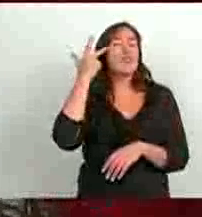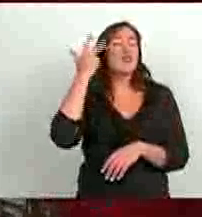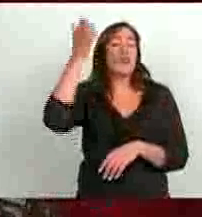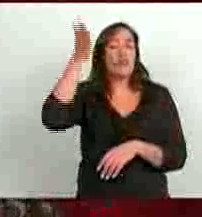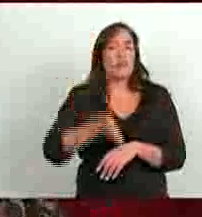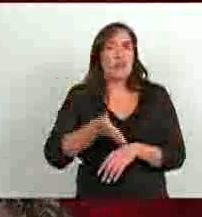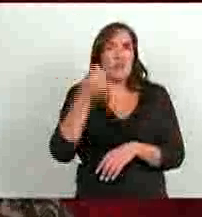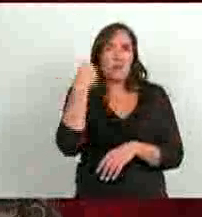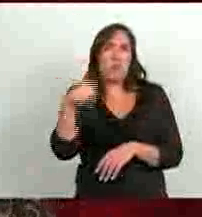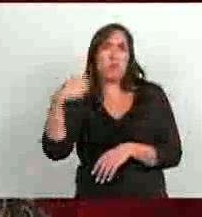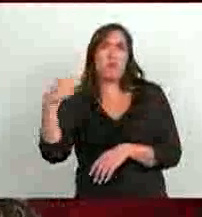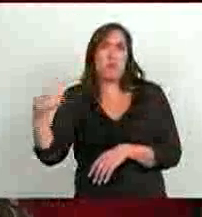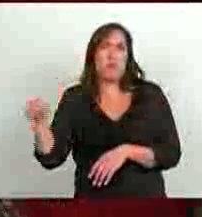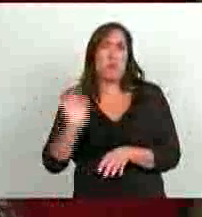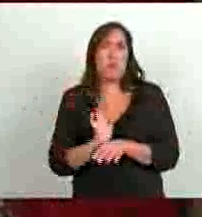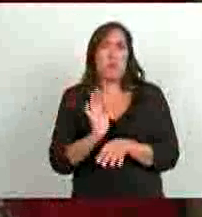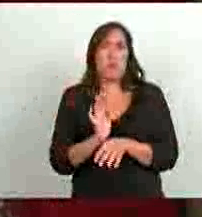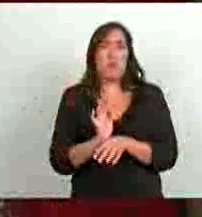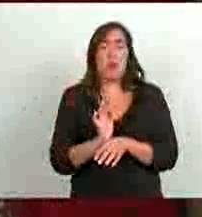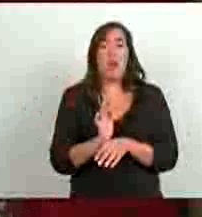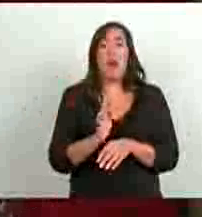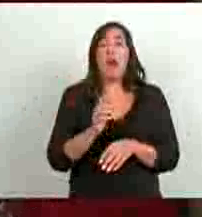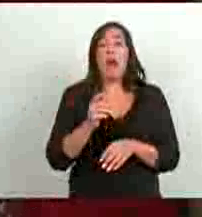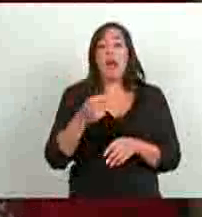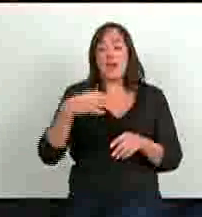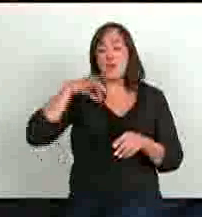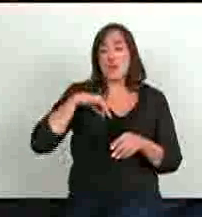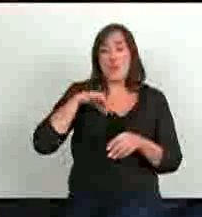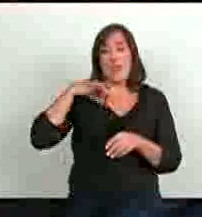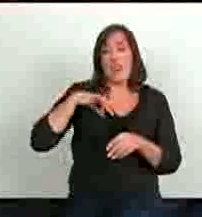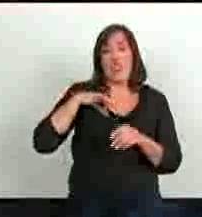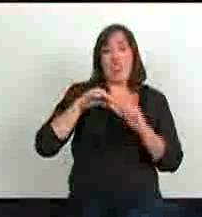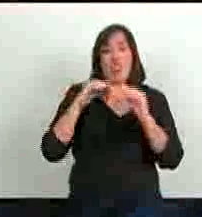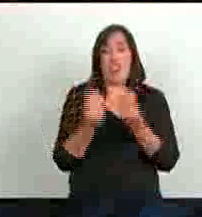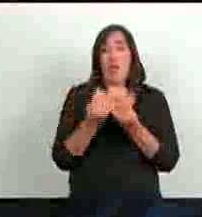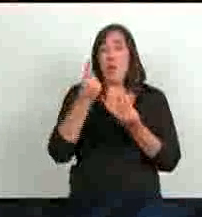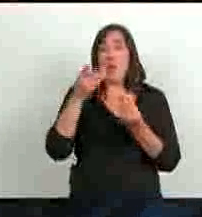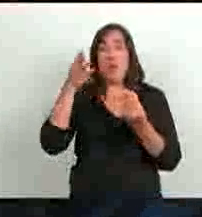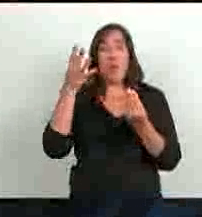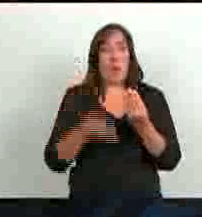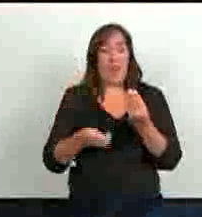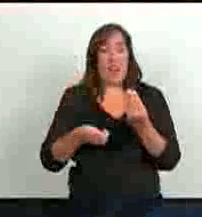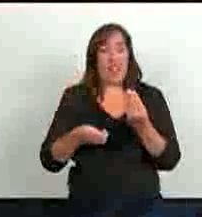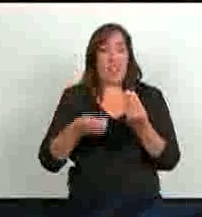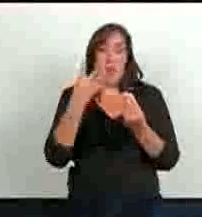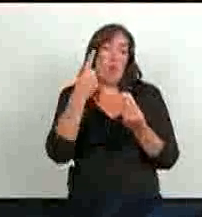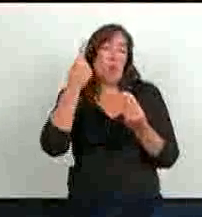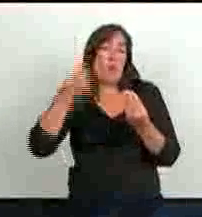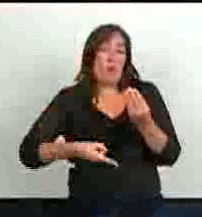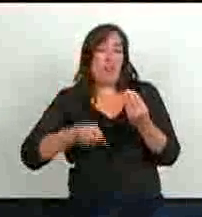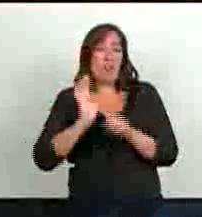ausentismo. Un cuarto de la masa salarial que se paga en la República Argentina,